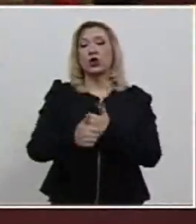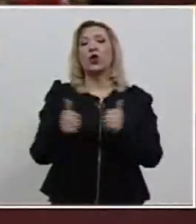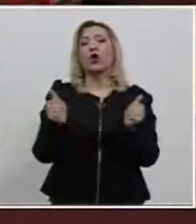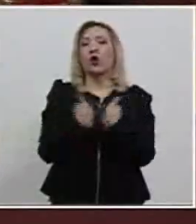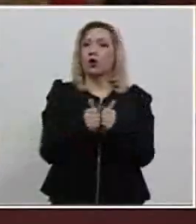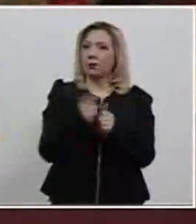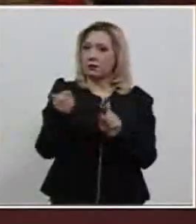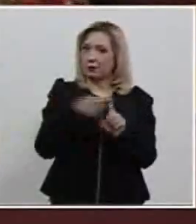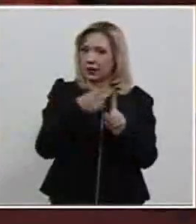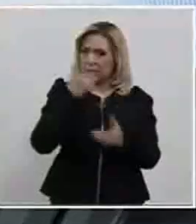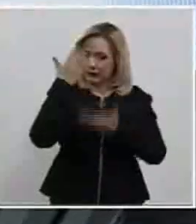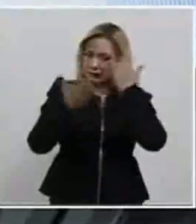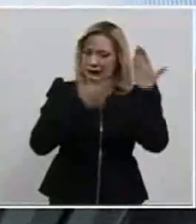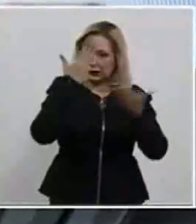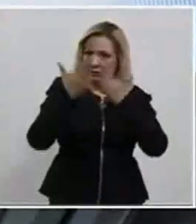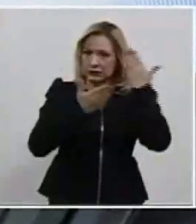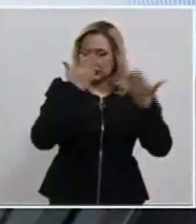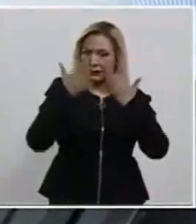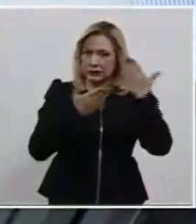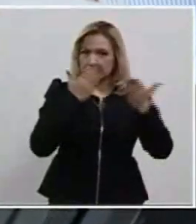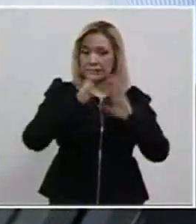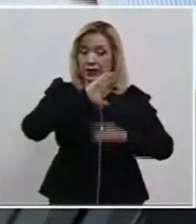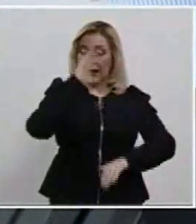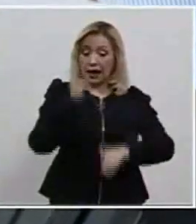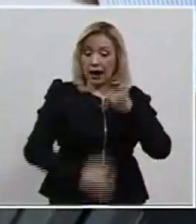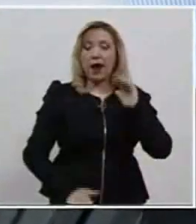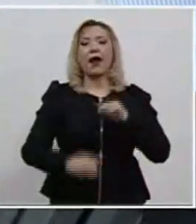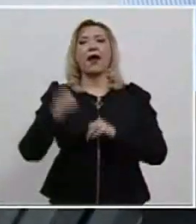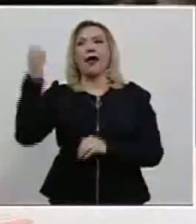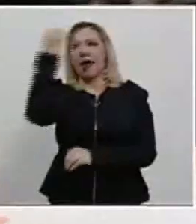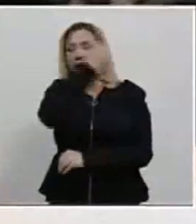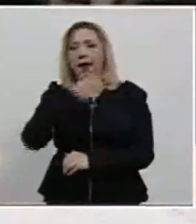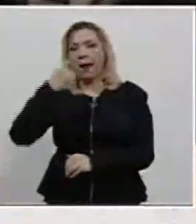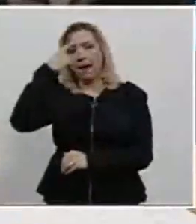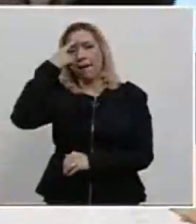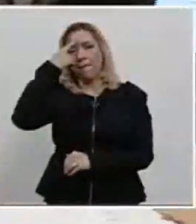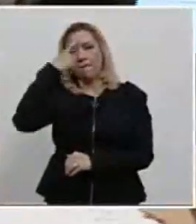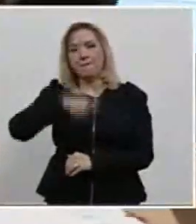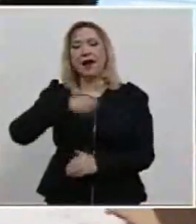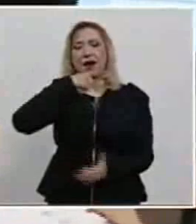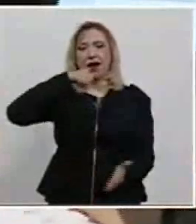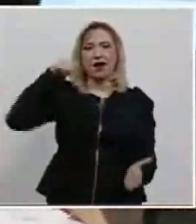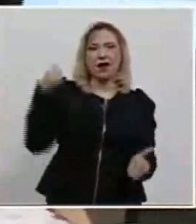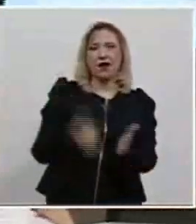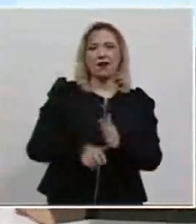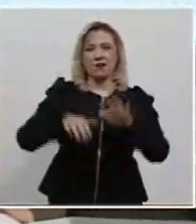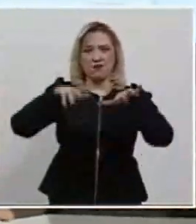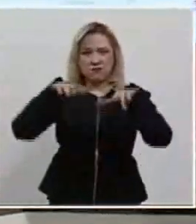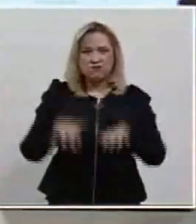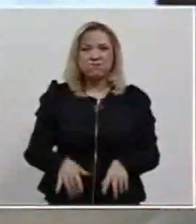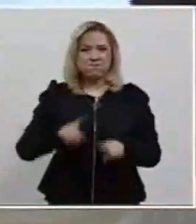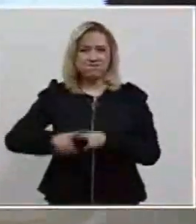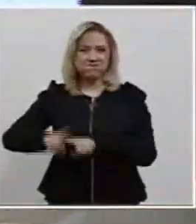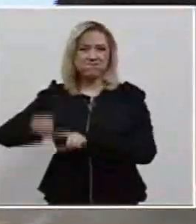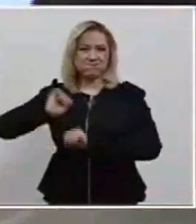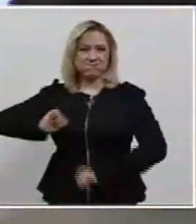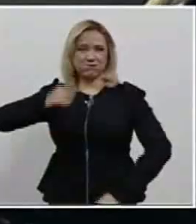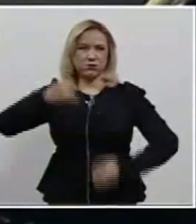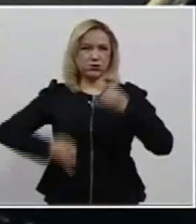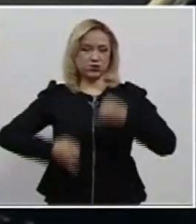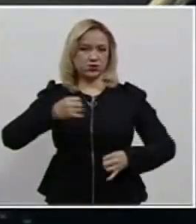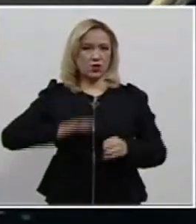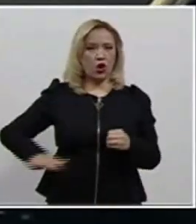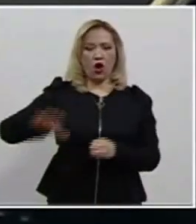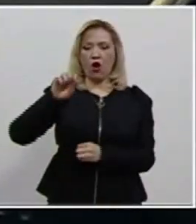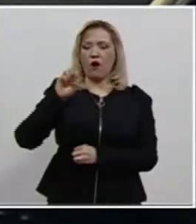para obtener la habilitación que permite acceder al cargo de oficial judicial del Poder Judicial de la Federación. Convocan